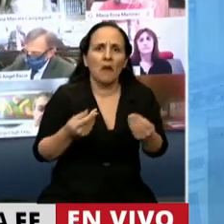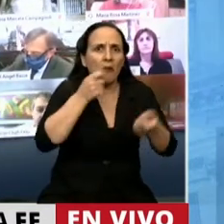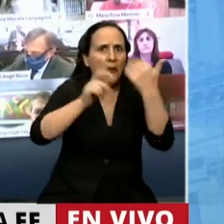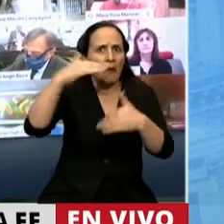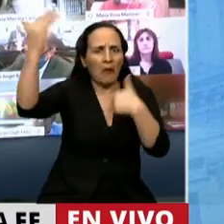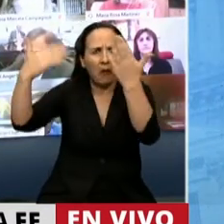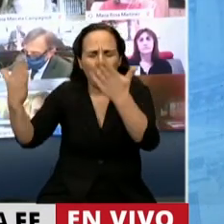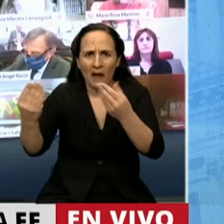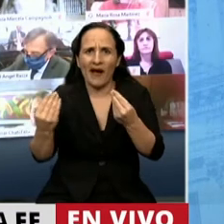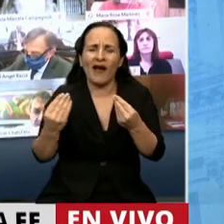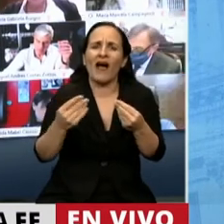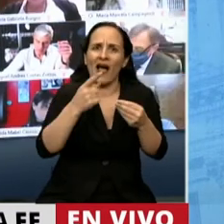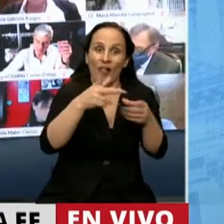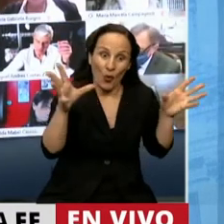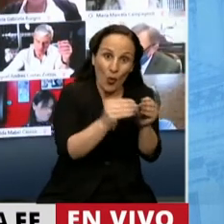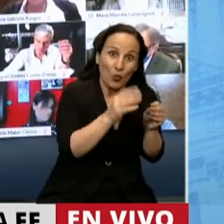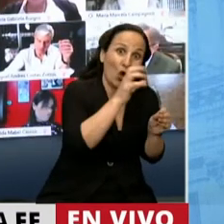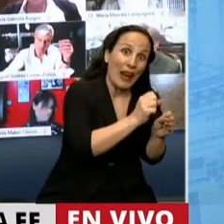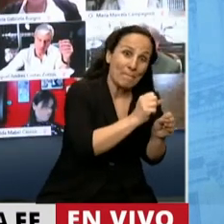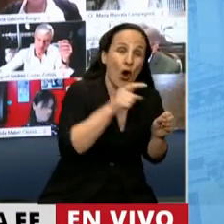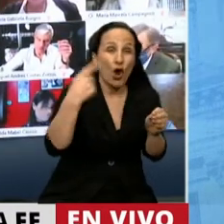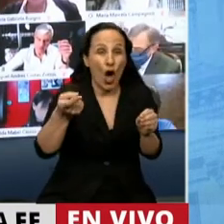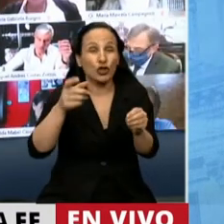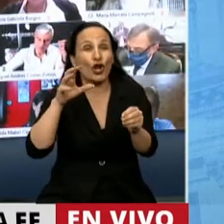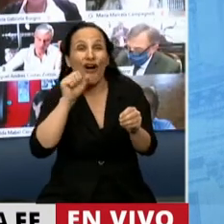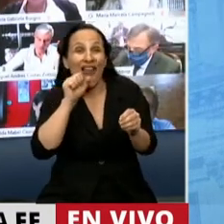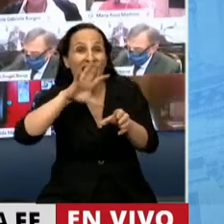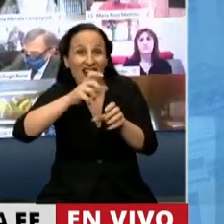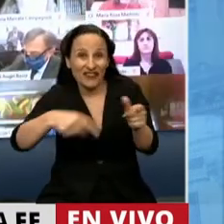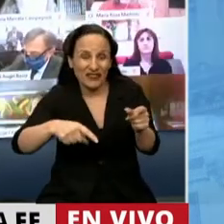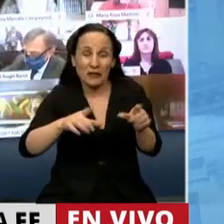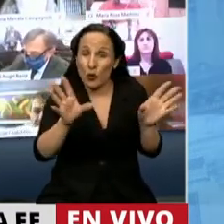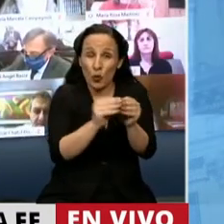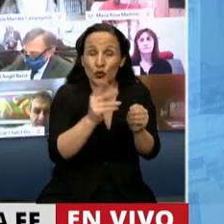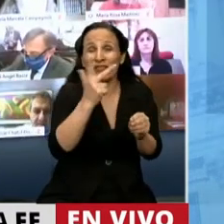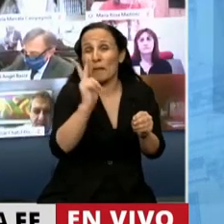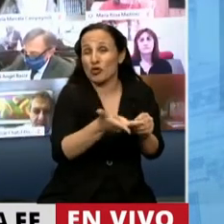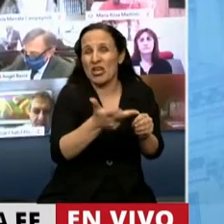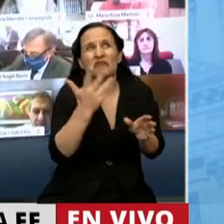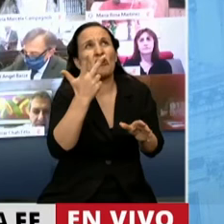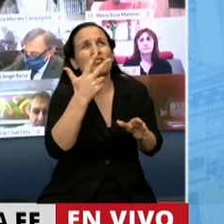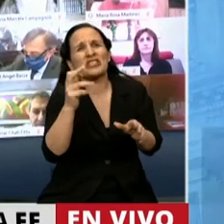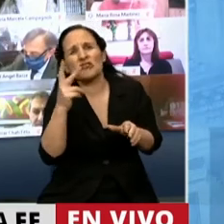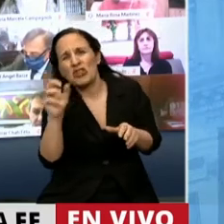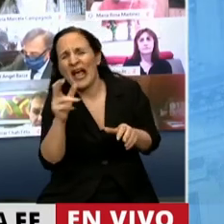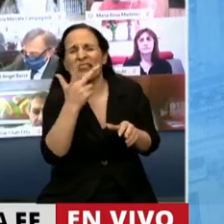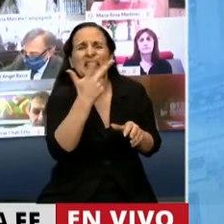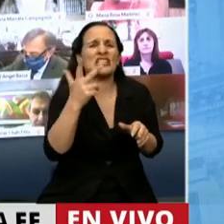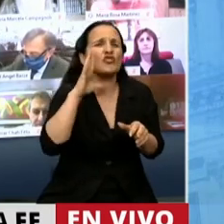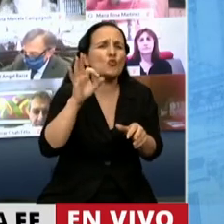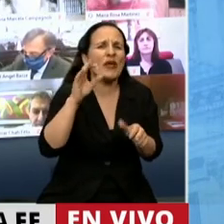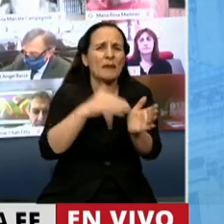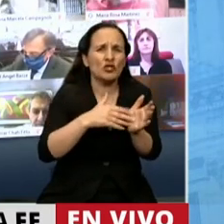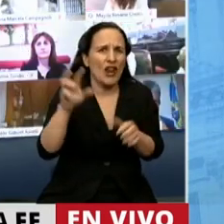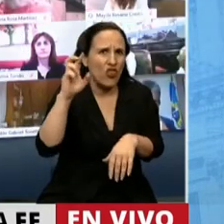exportación ocupaban las dos juntas un poco más del 3%, 330, 350 millones de